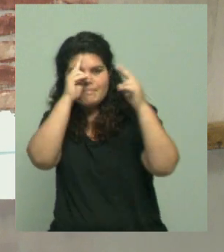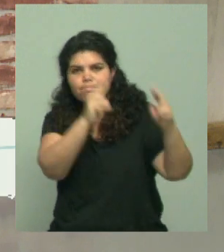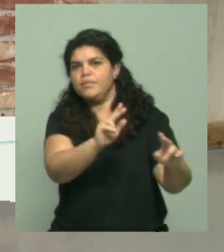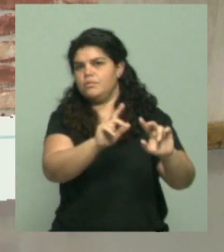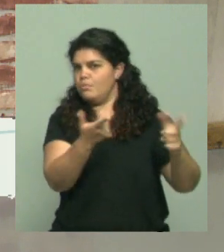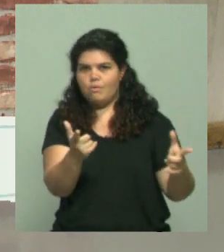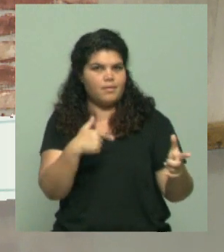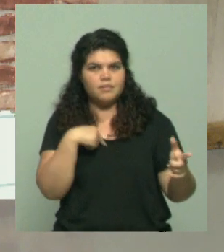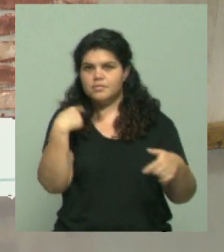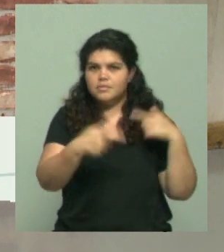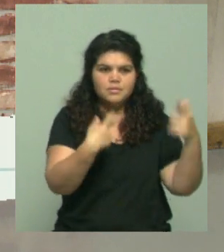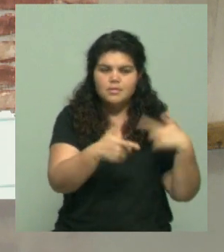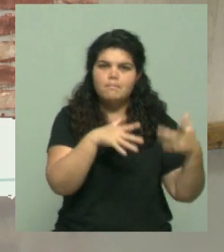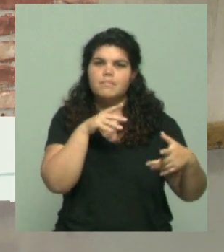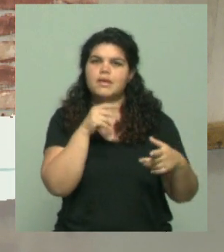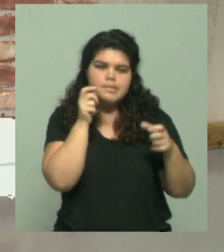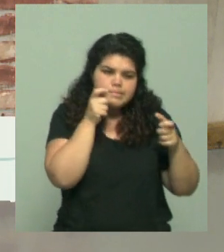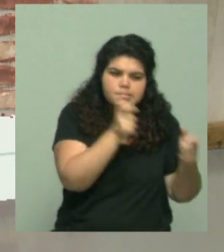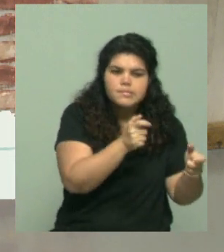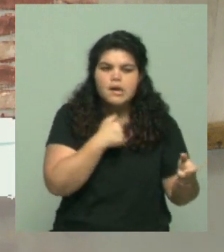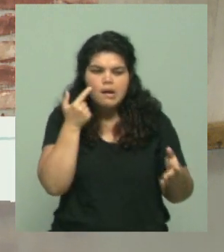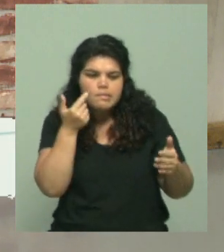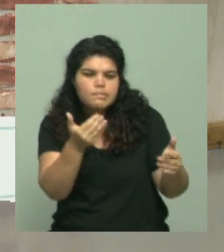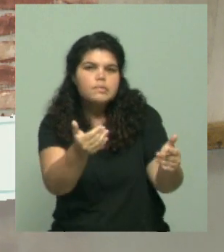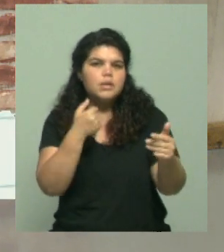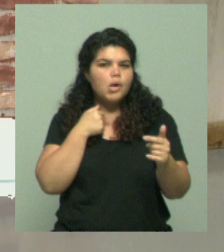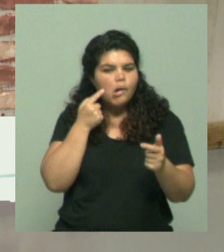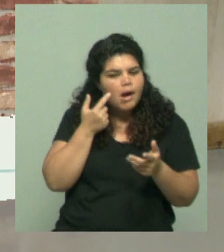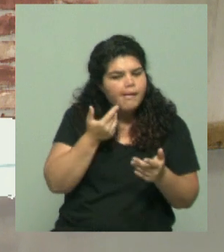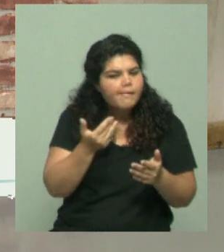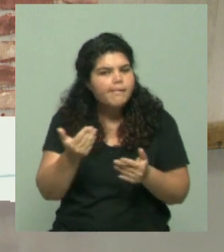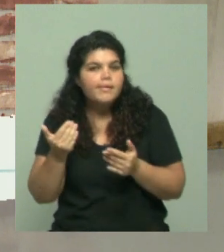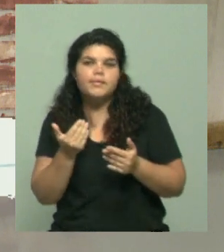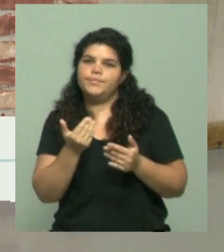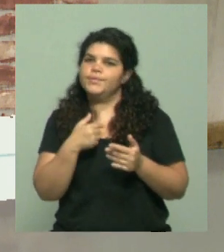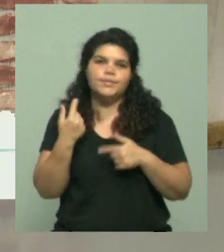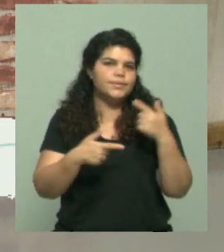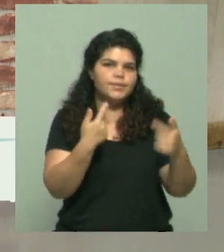que si bien existía nunca se había visto, o se había hecho tan pública.